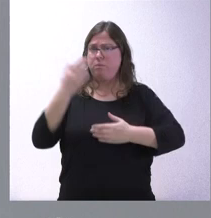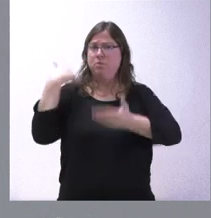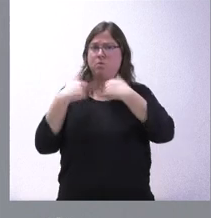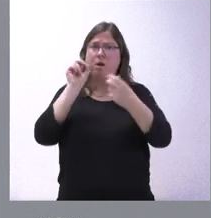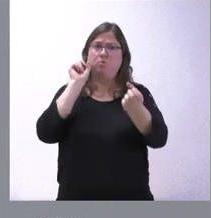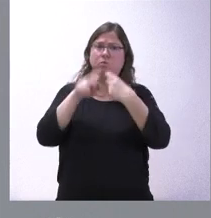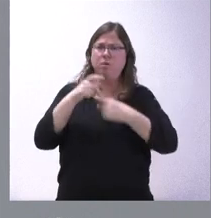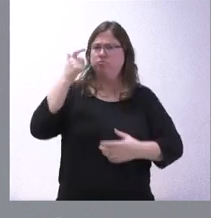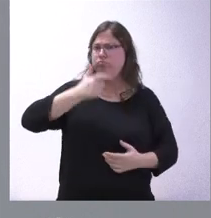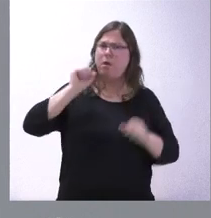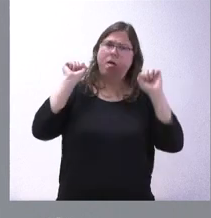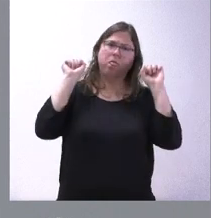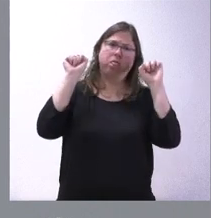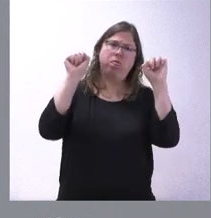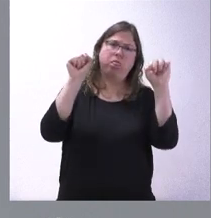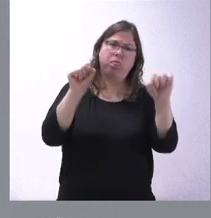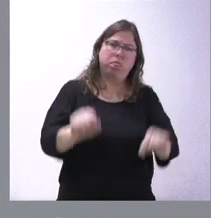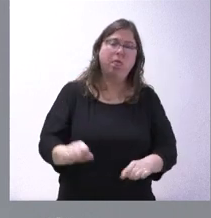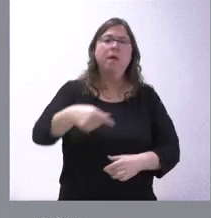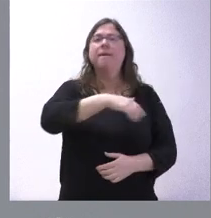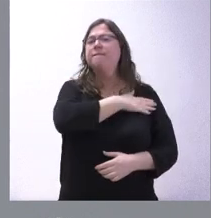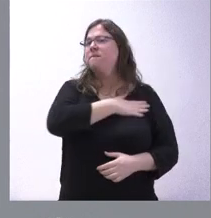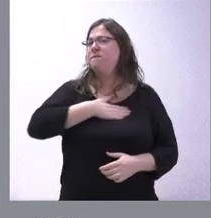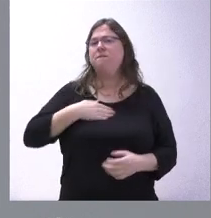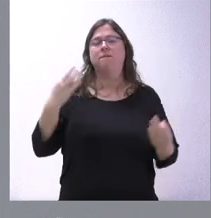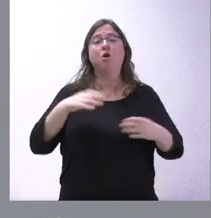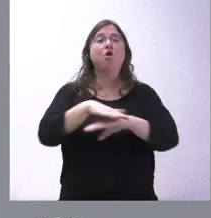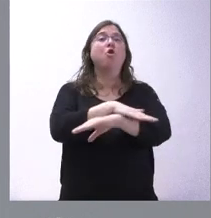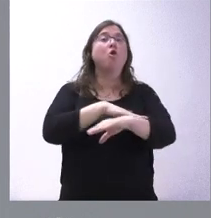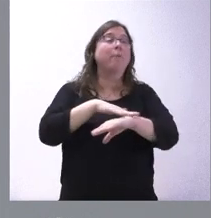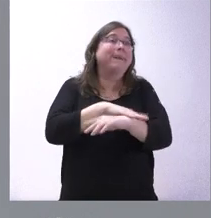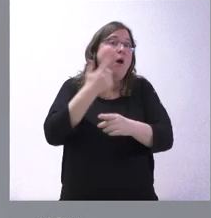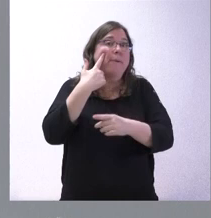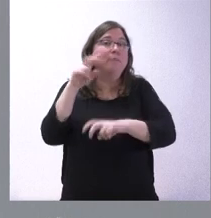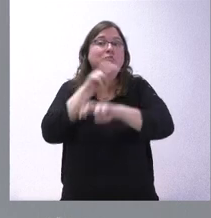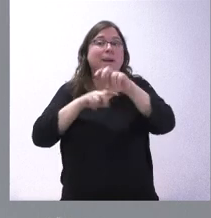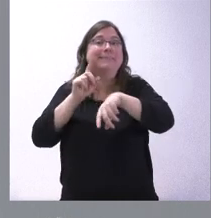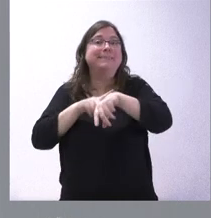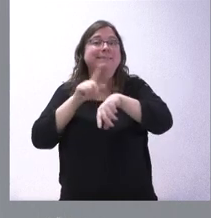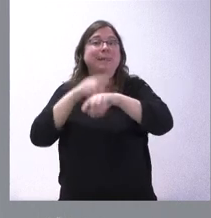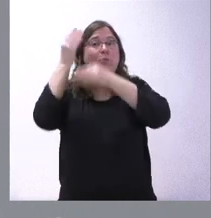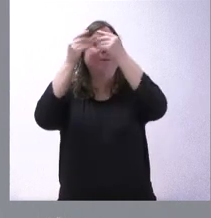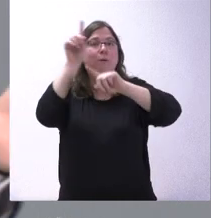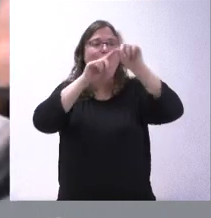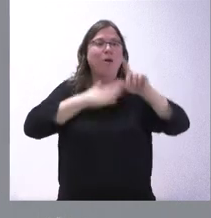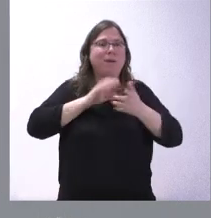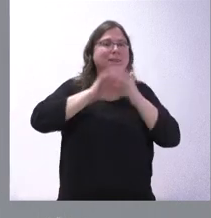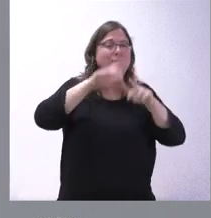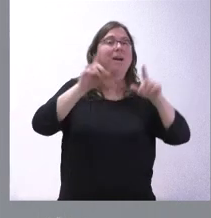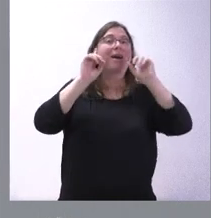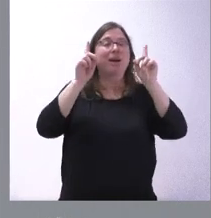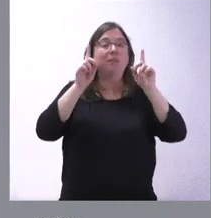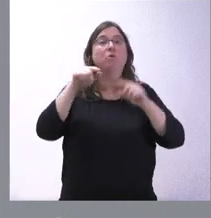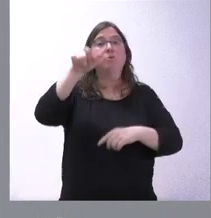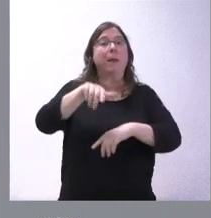que lleva muchísimo retraso. Nuestro deseo es que el Gobierno encuentre un rato para pensar en los problemas de Castilla y León, particularmente uno de los